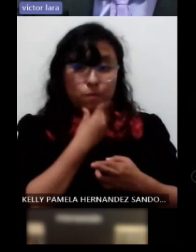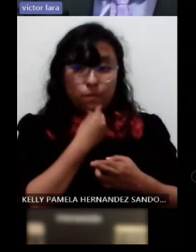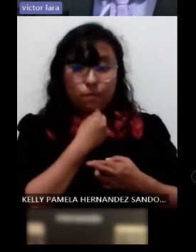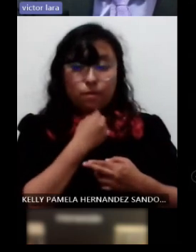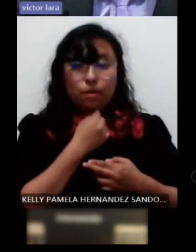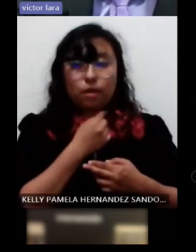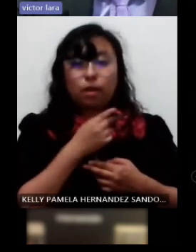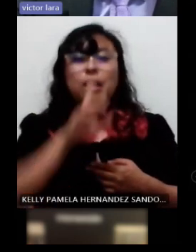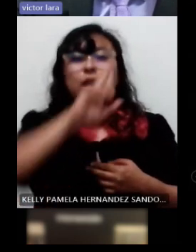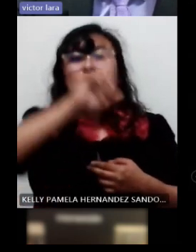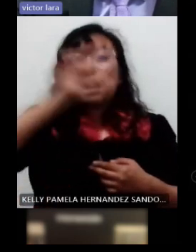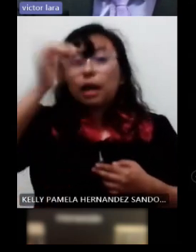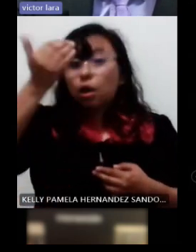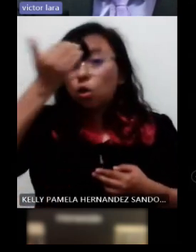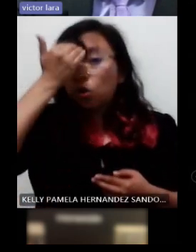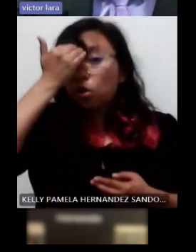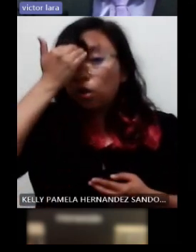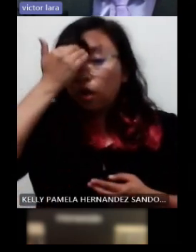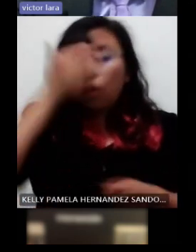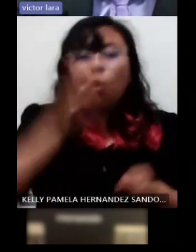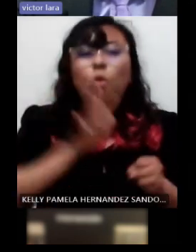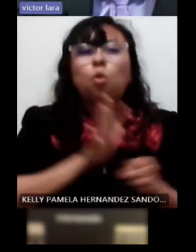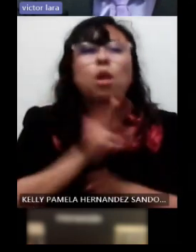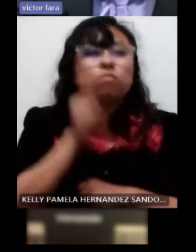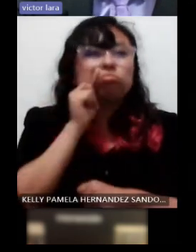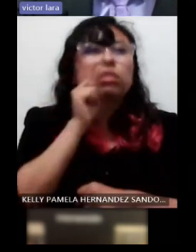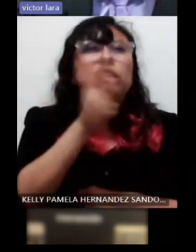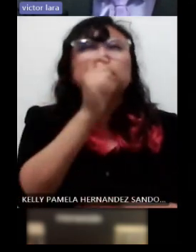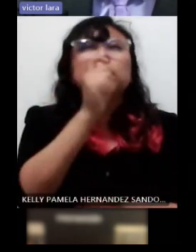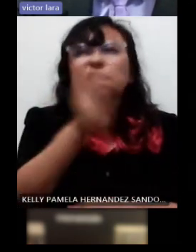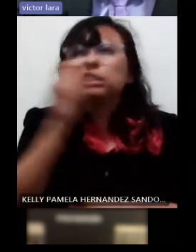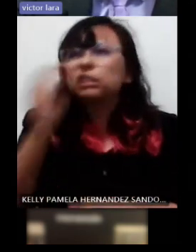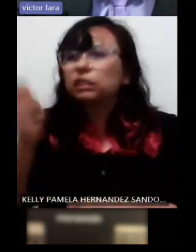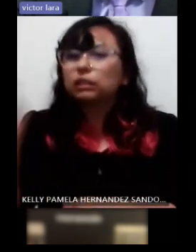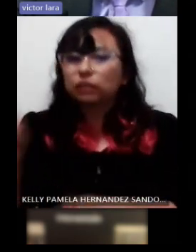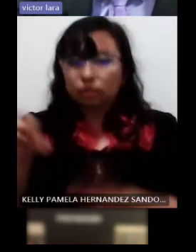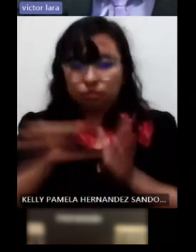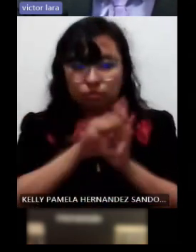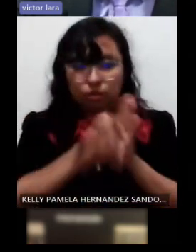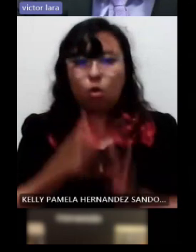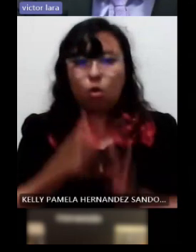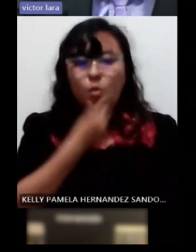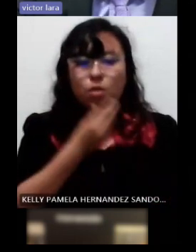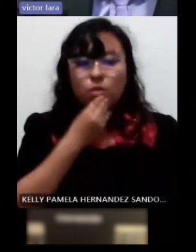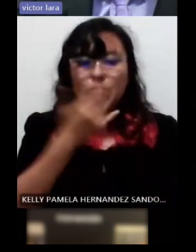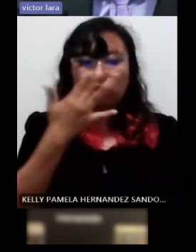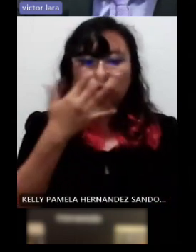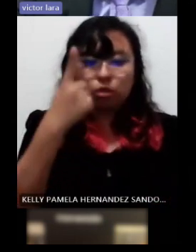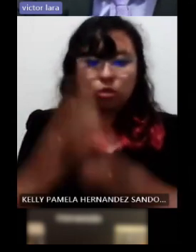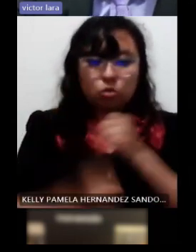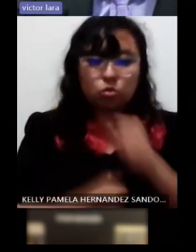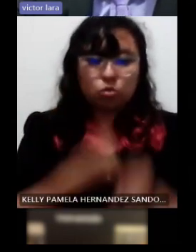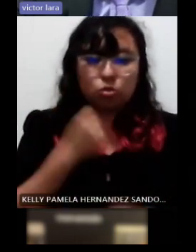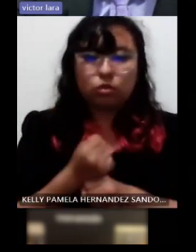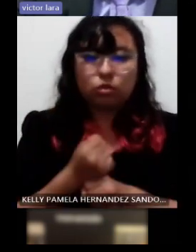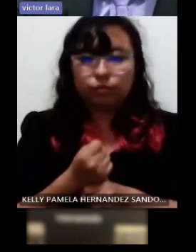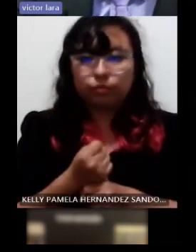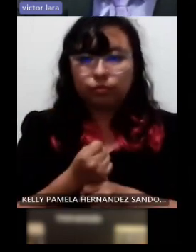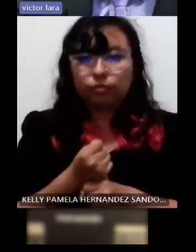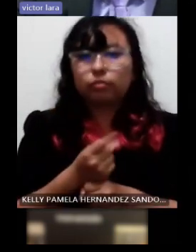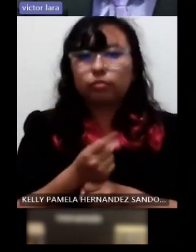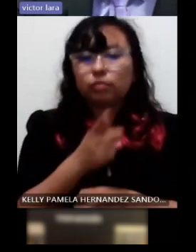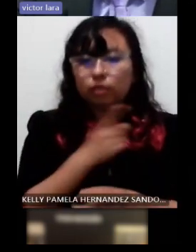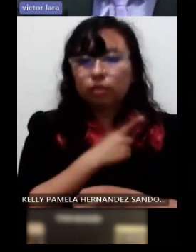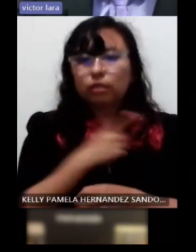reconocimiento de lo que él está viendo entonces vemos a un varón aproximadamente de 51 años haciendo el ejercicio de